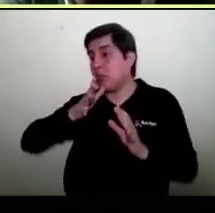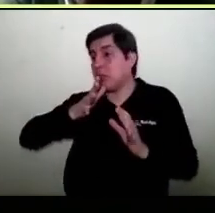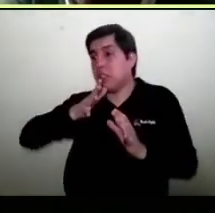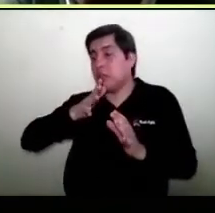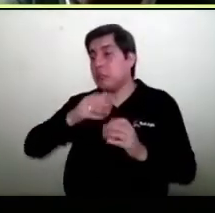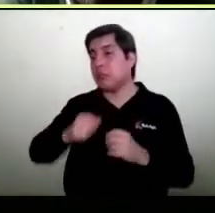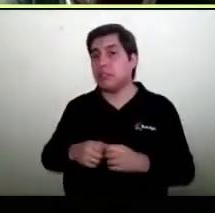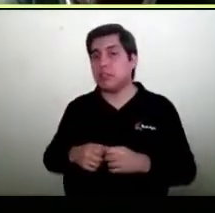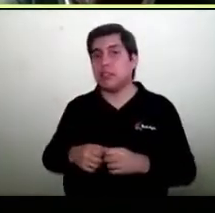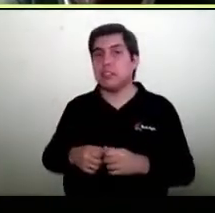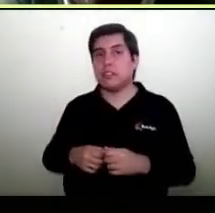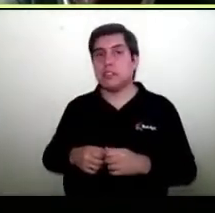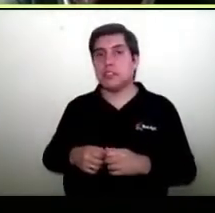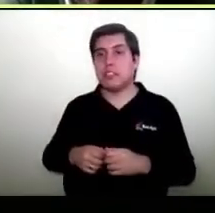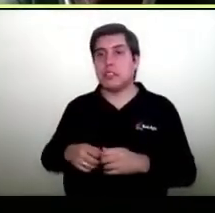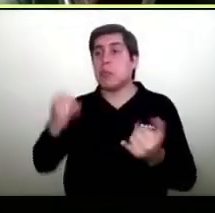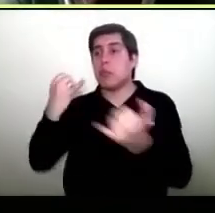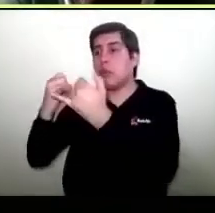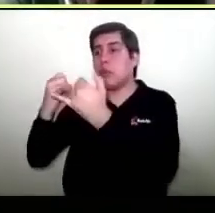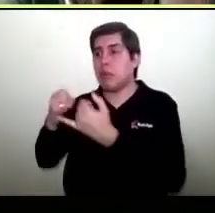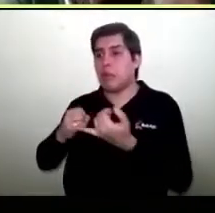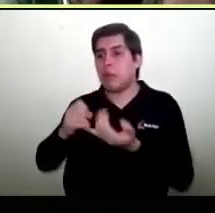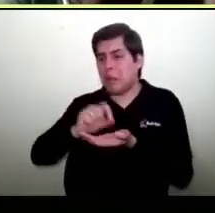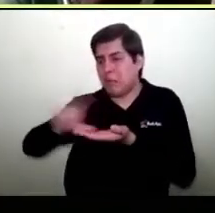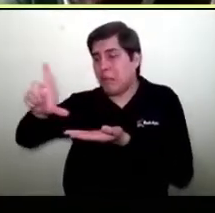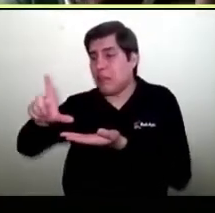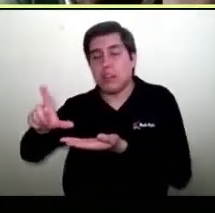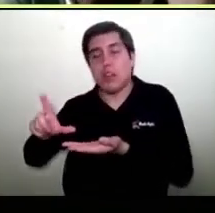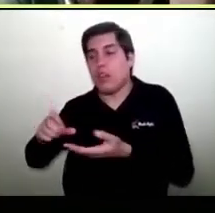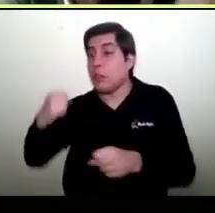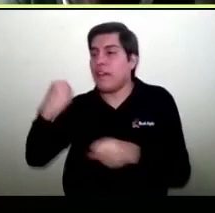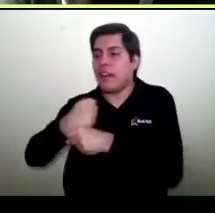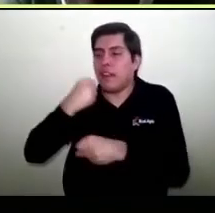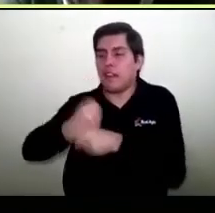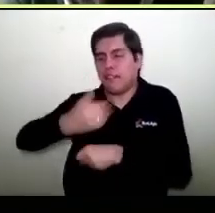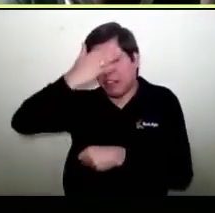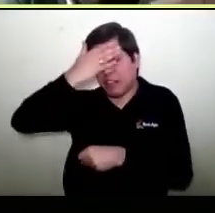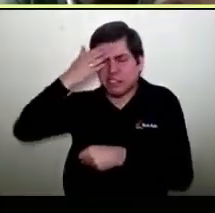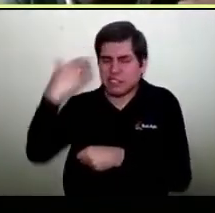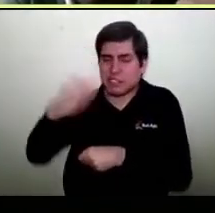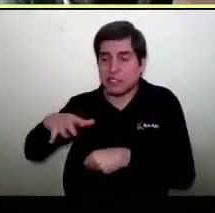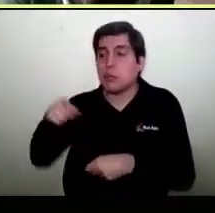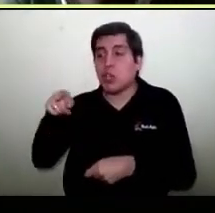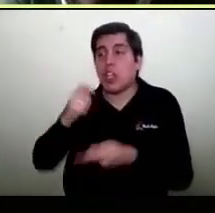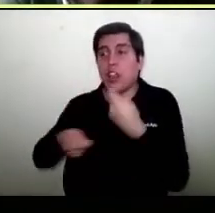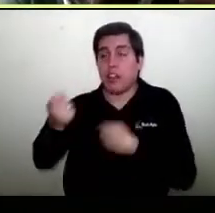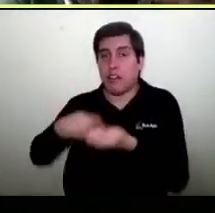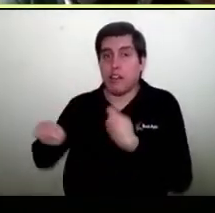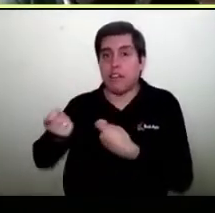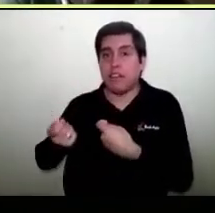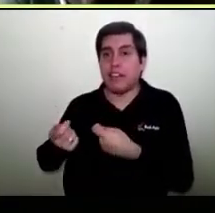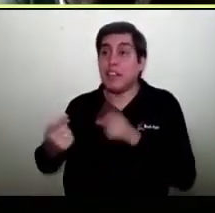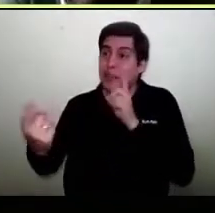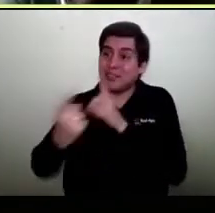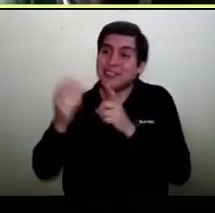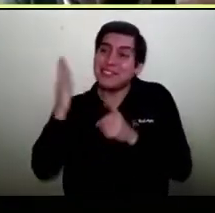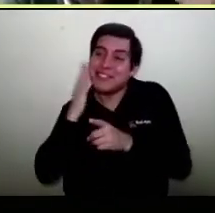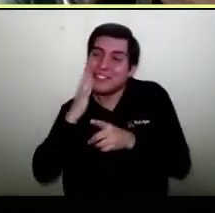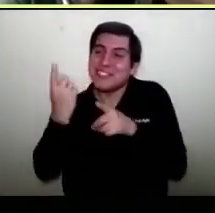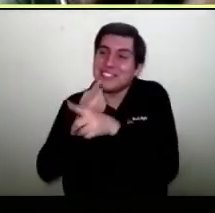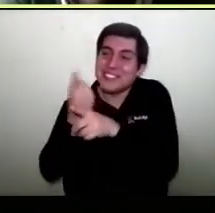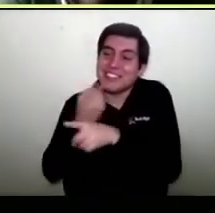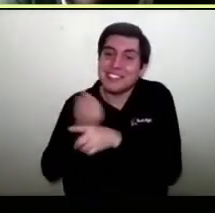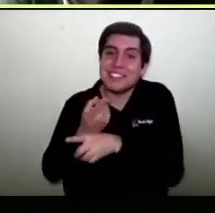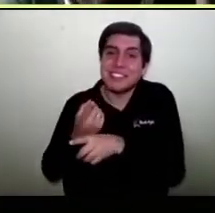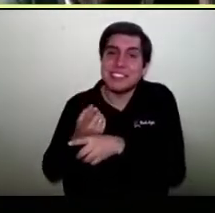exitosa por la cantidad de amigos que tiene es por su sacrificio por su producto por cómo atiende cómo tiene la postventa